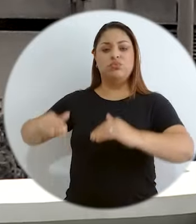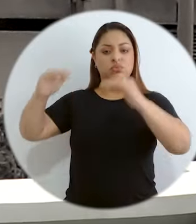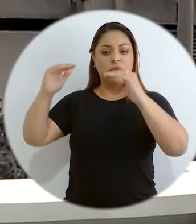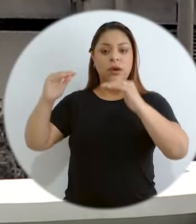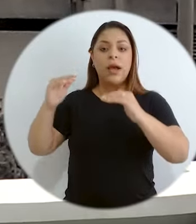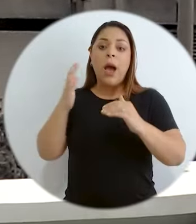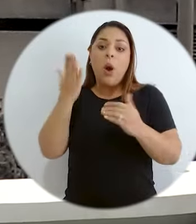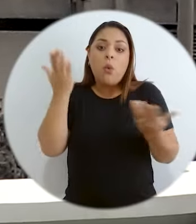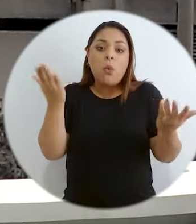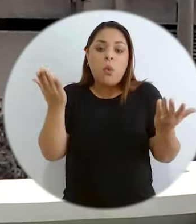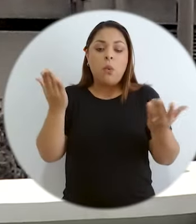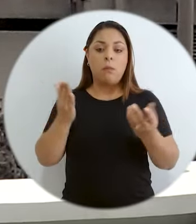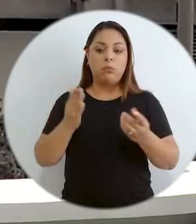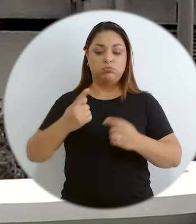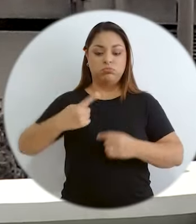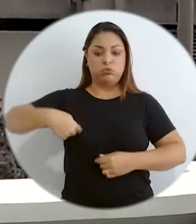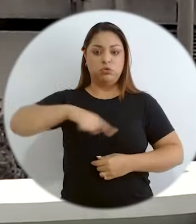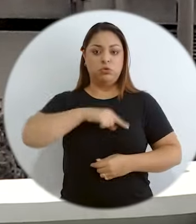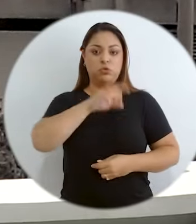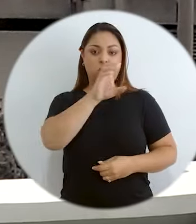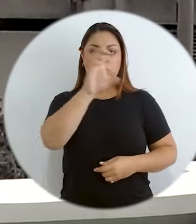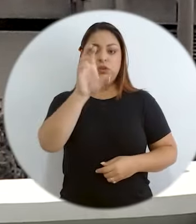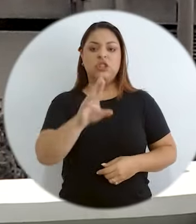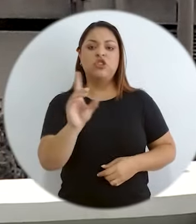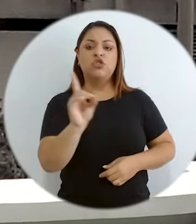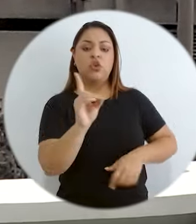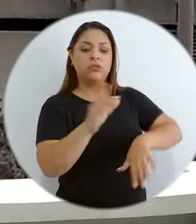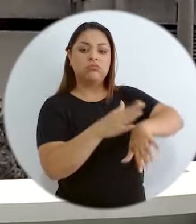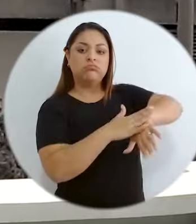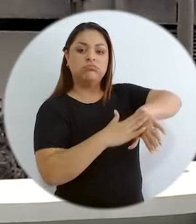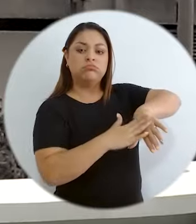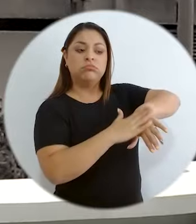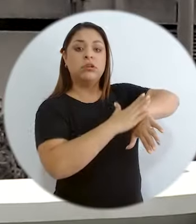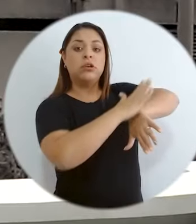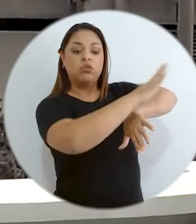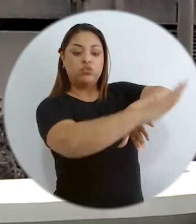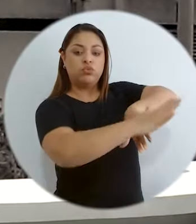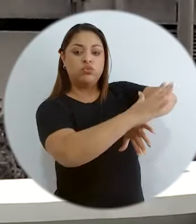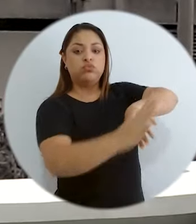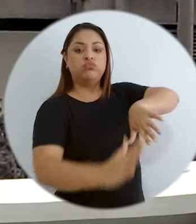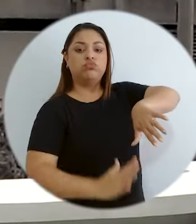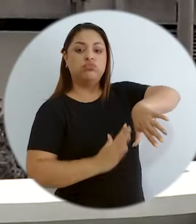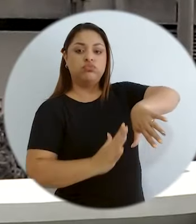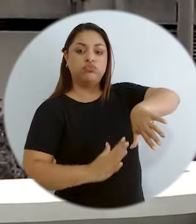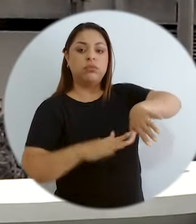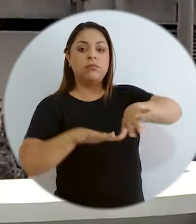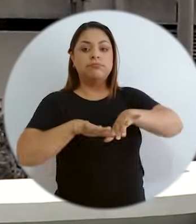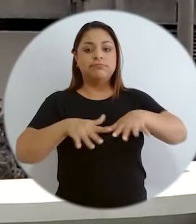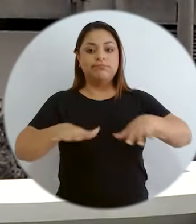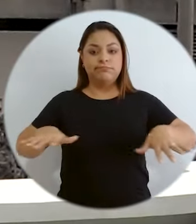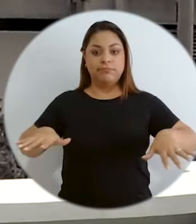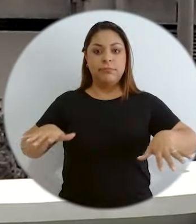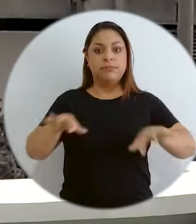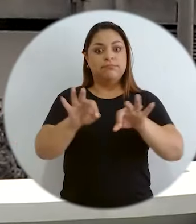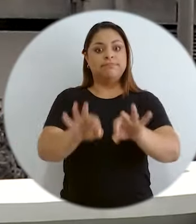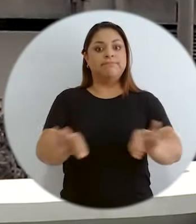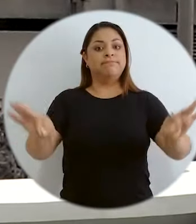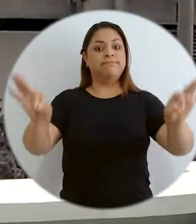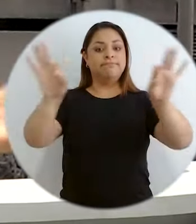geográfica, el valor que tienen nuestros mares, océanos,